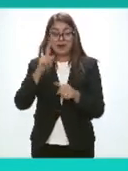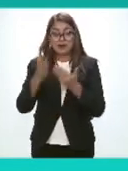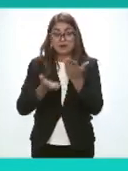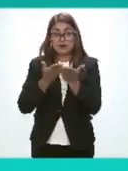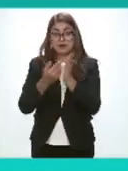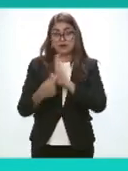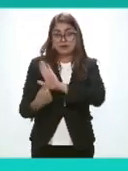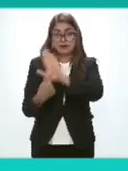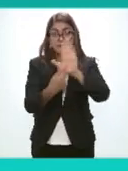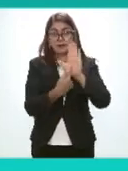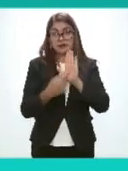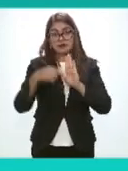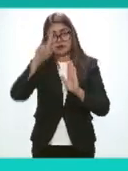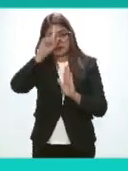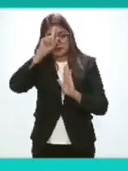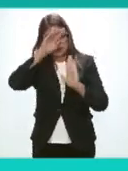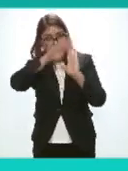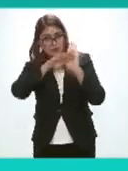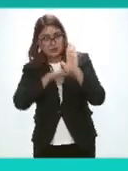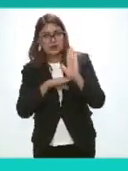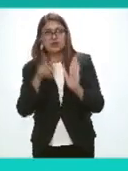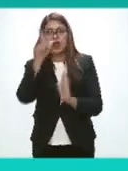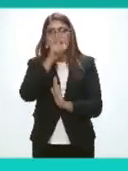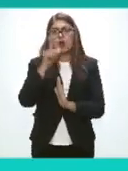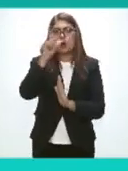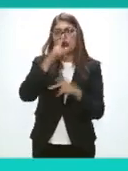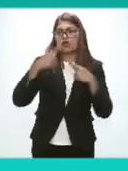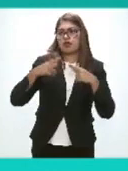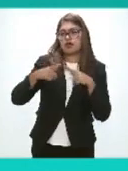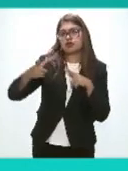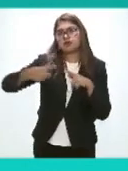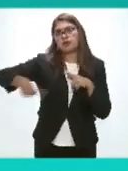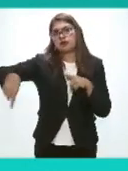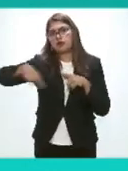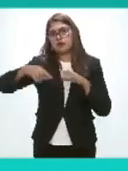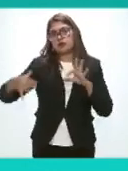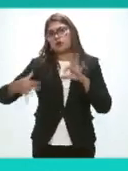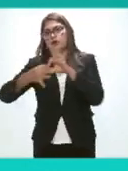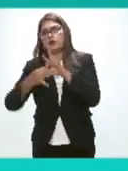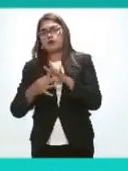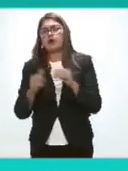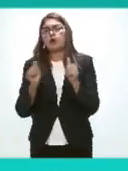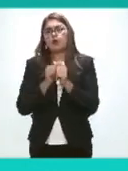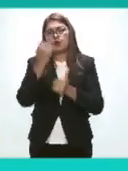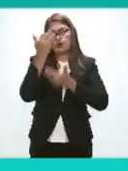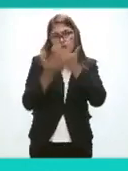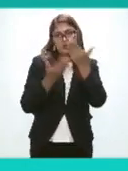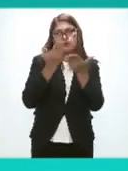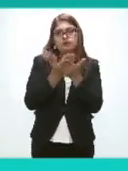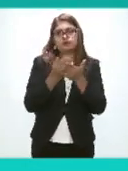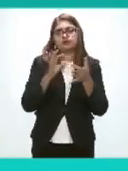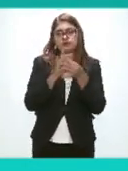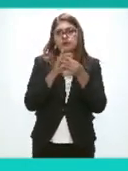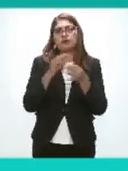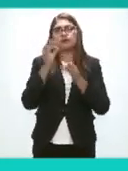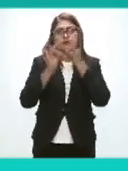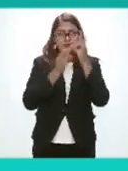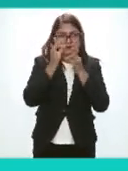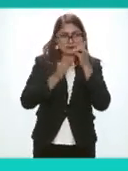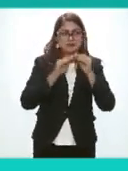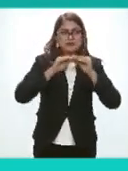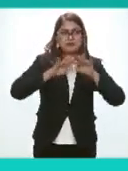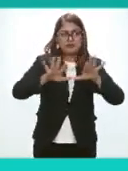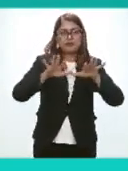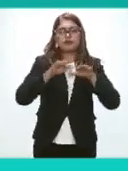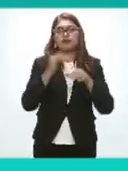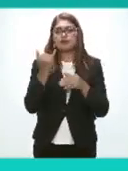presentación Del Manual del Lenguaje Ciudadano Propuesto por la Comisión De Vinculación Promoción Difusión Y